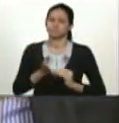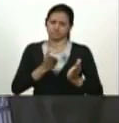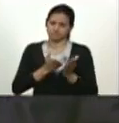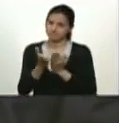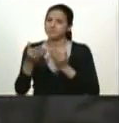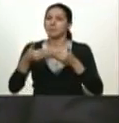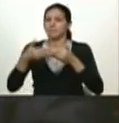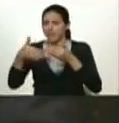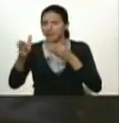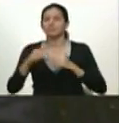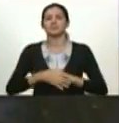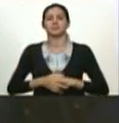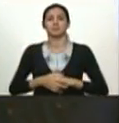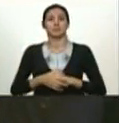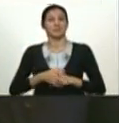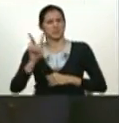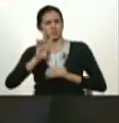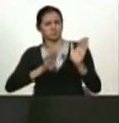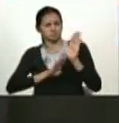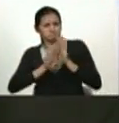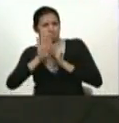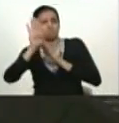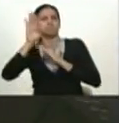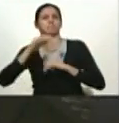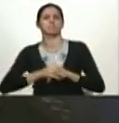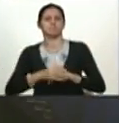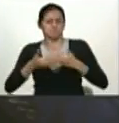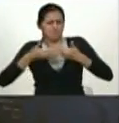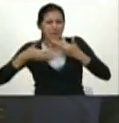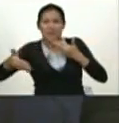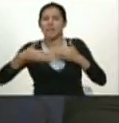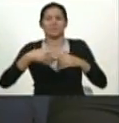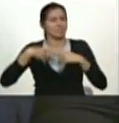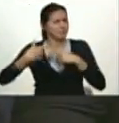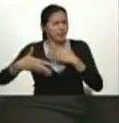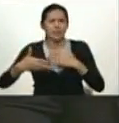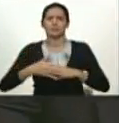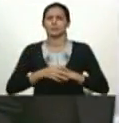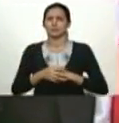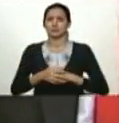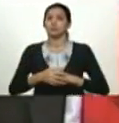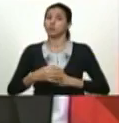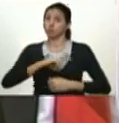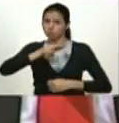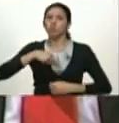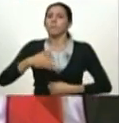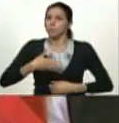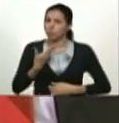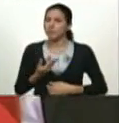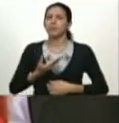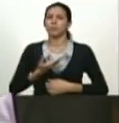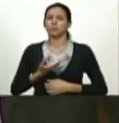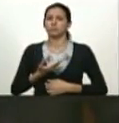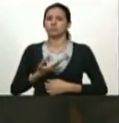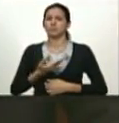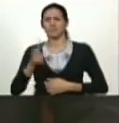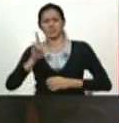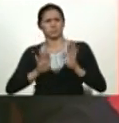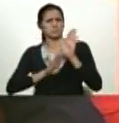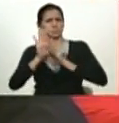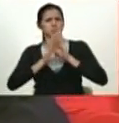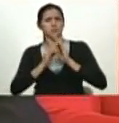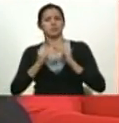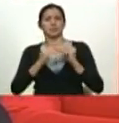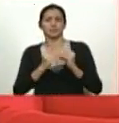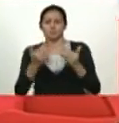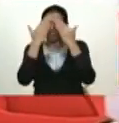verán vamos a sacar este país adelante no tengan duda ni un solo segundo que somos nosotros los que podemos sacar esta patria adelante y superar